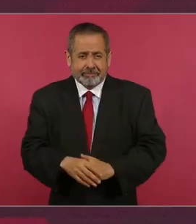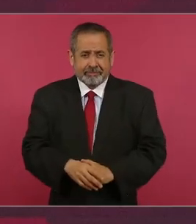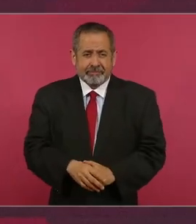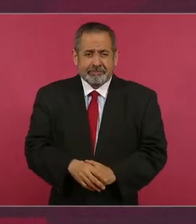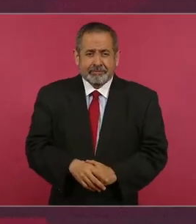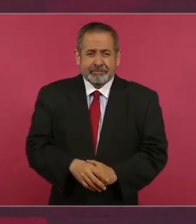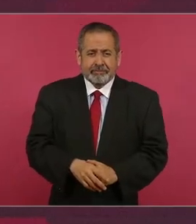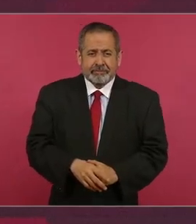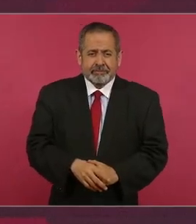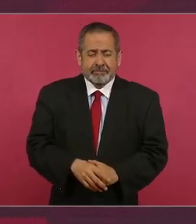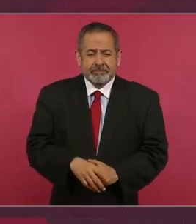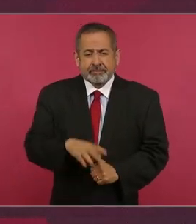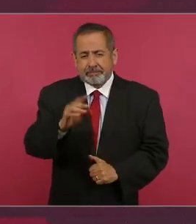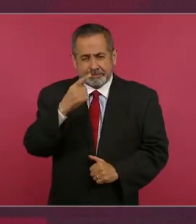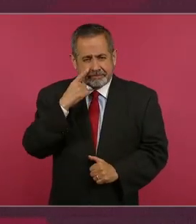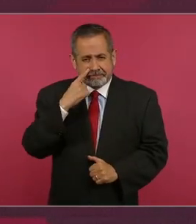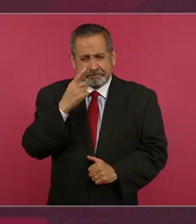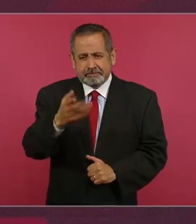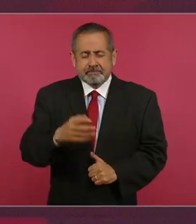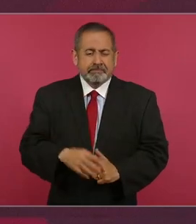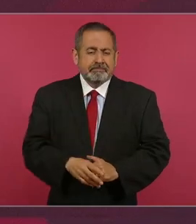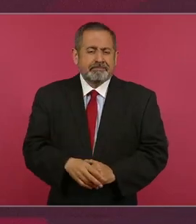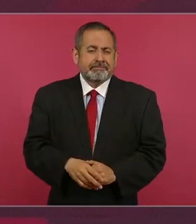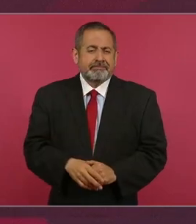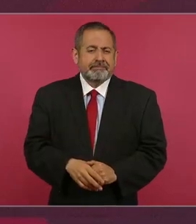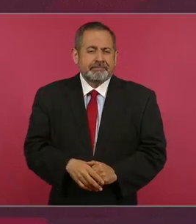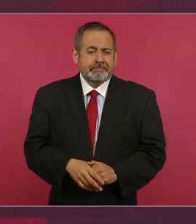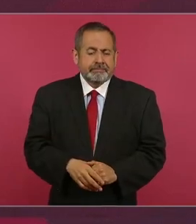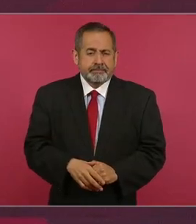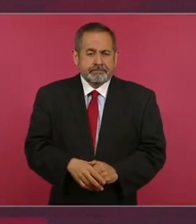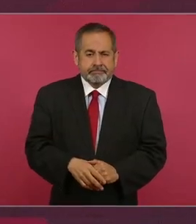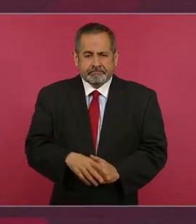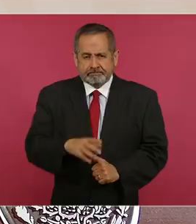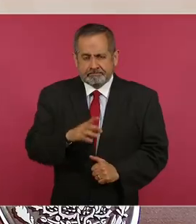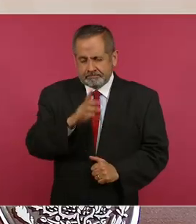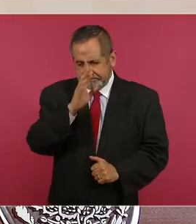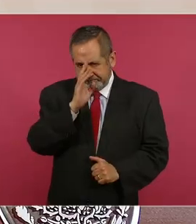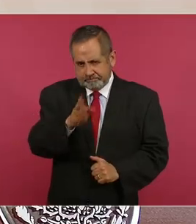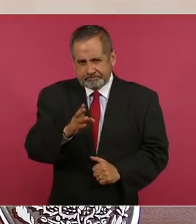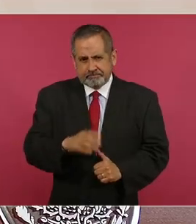No, mira, ya hiciste tu